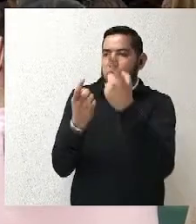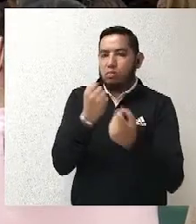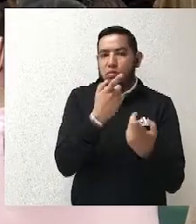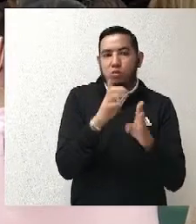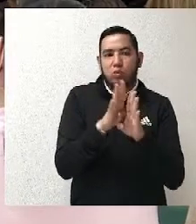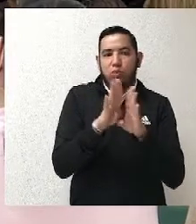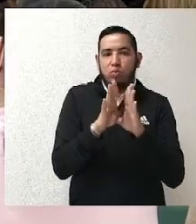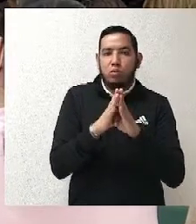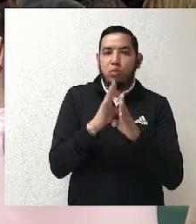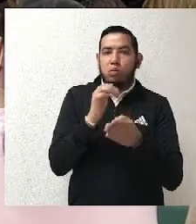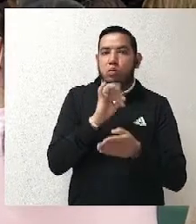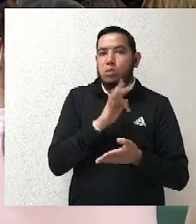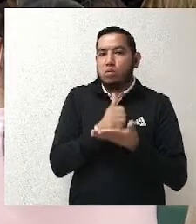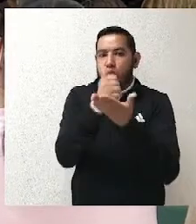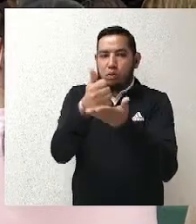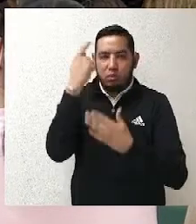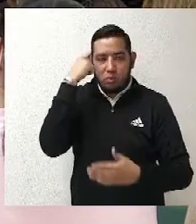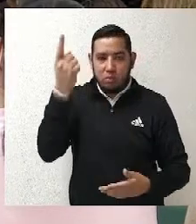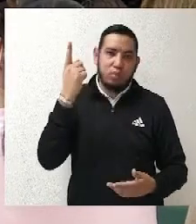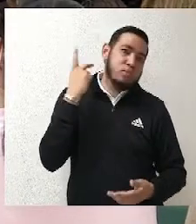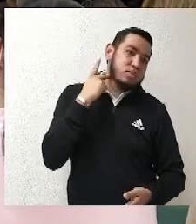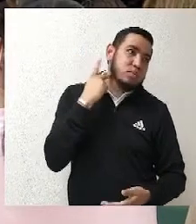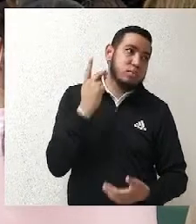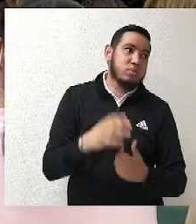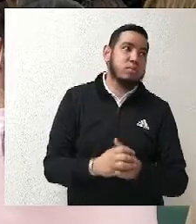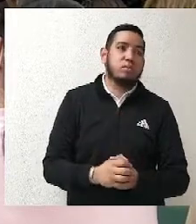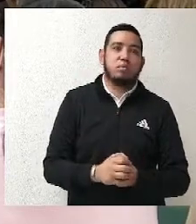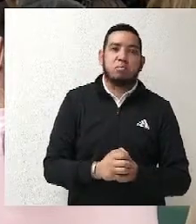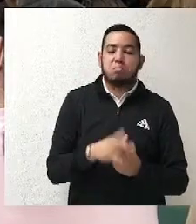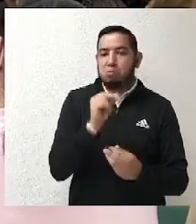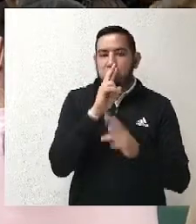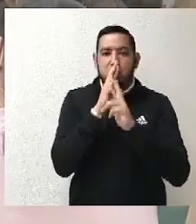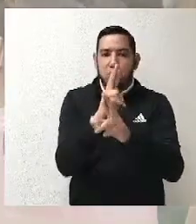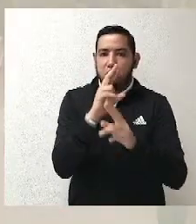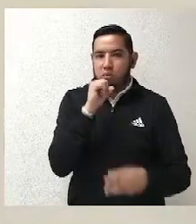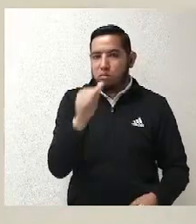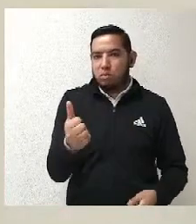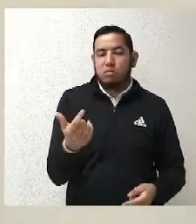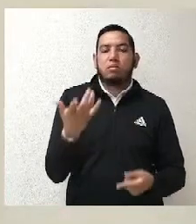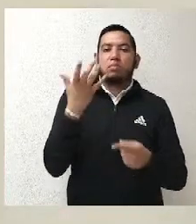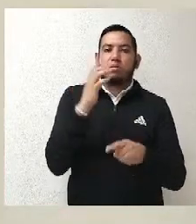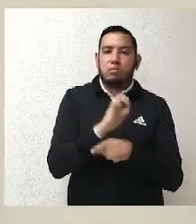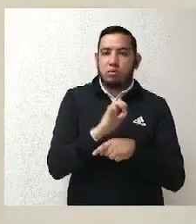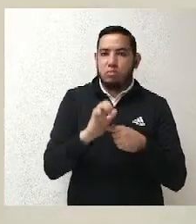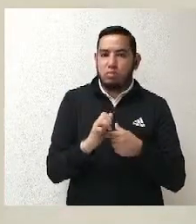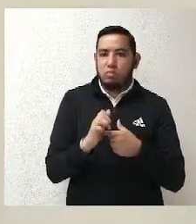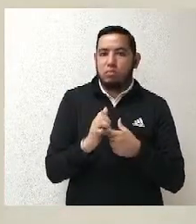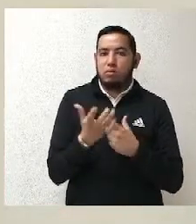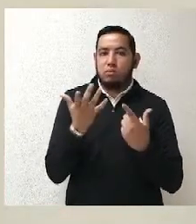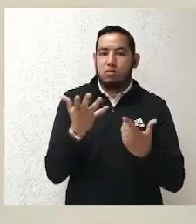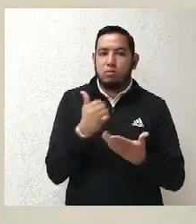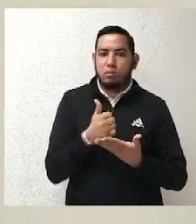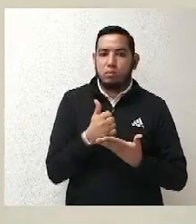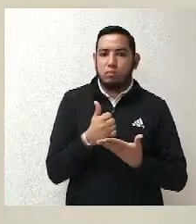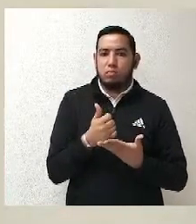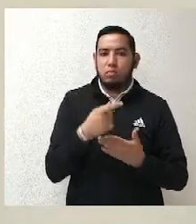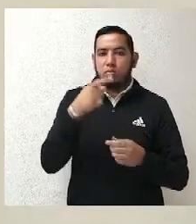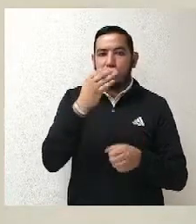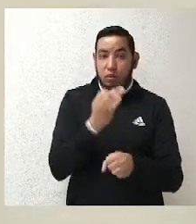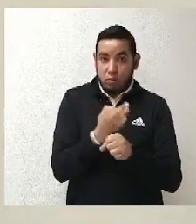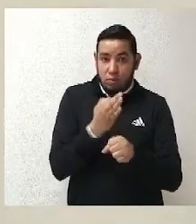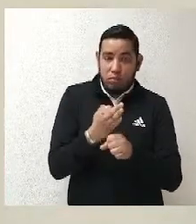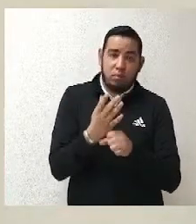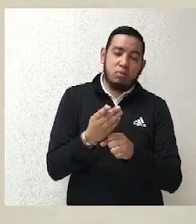respecto de estos coordinadores. Responde al requerimiento y que dice, a ver, son como cargos